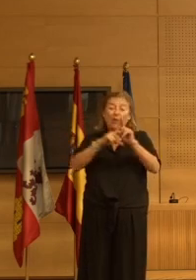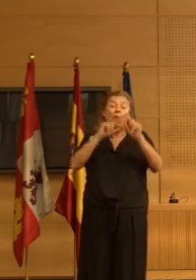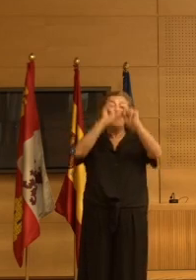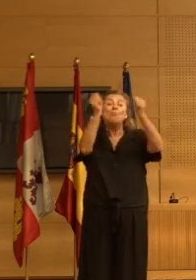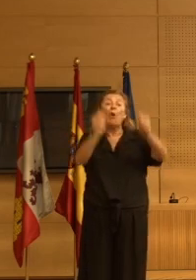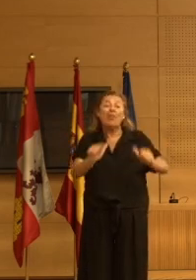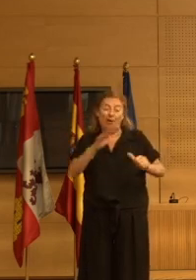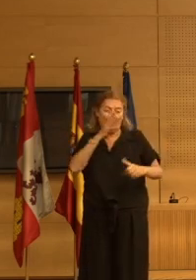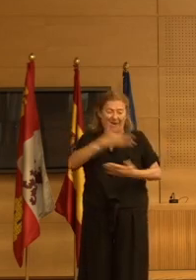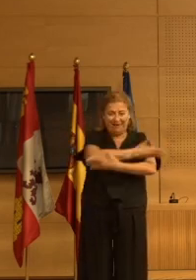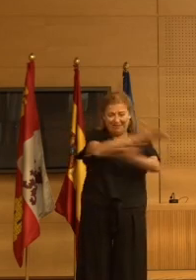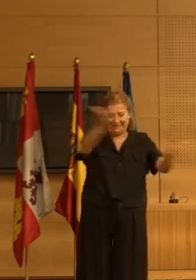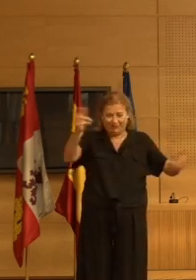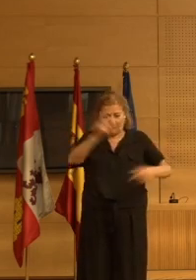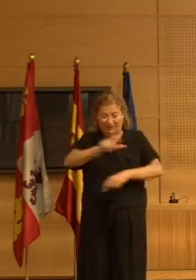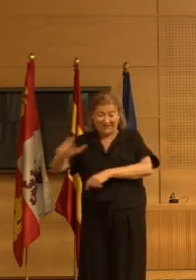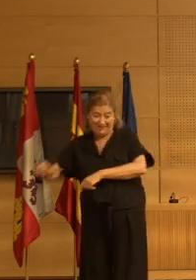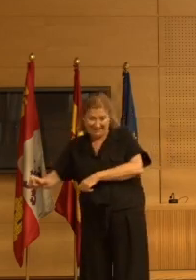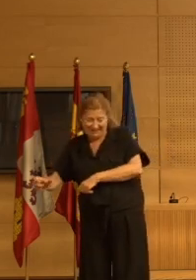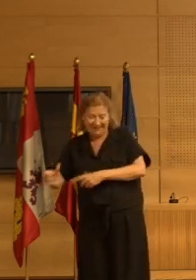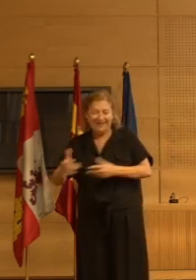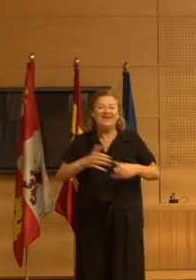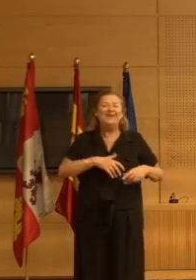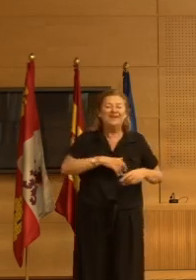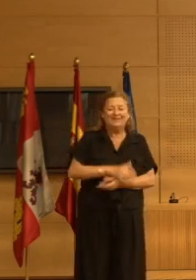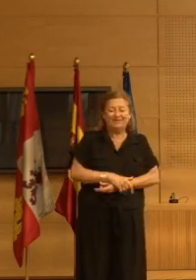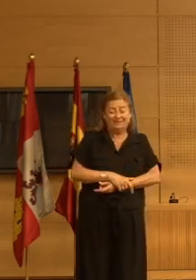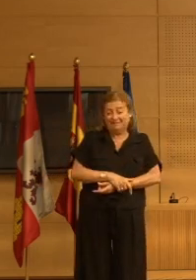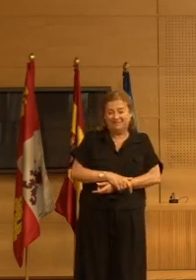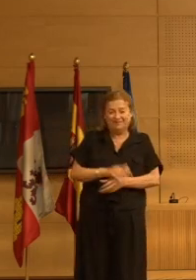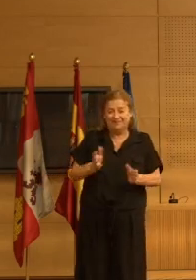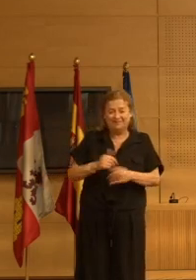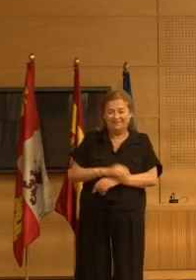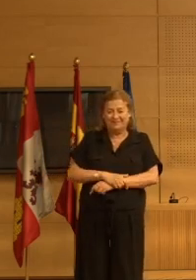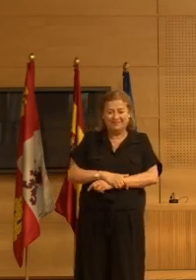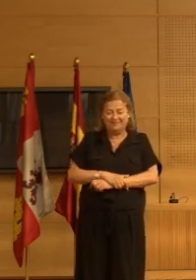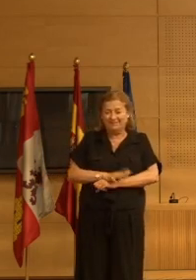también para la comunidad ¿sabes? y alzar la voz claramente en ese sentido